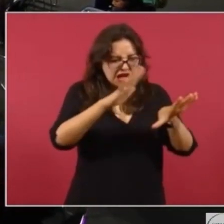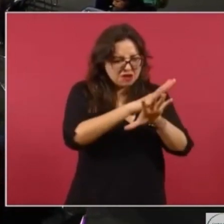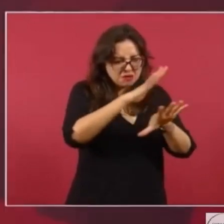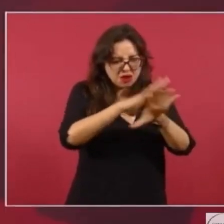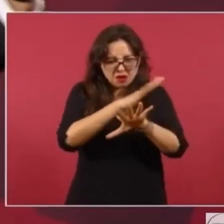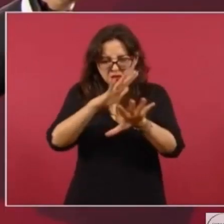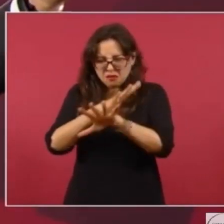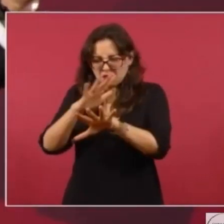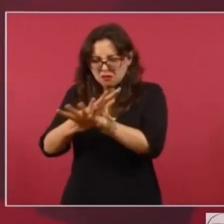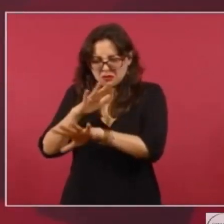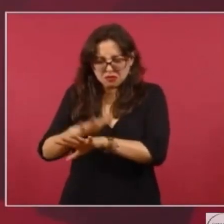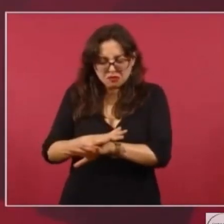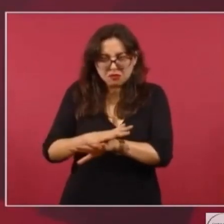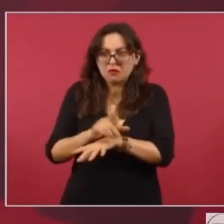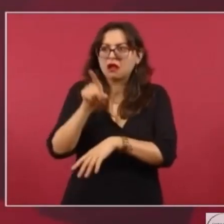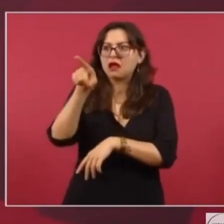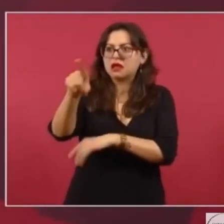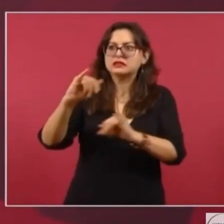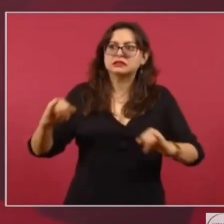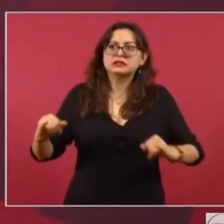Además, quiero que me contesten.